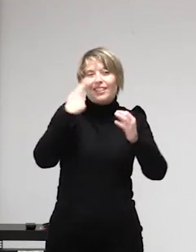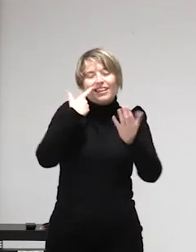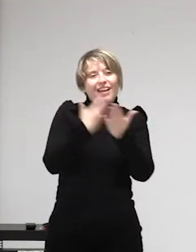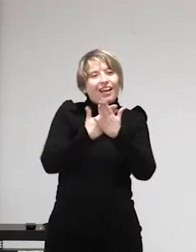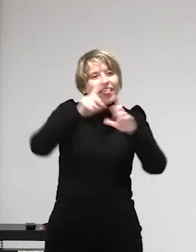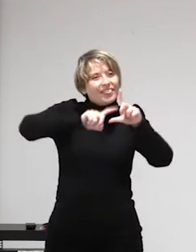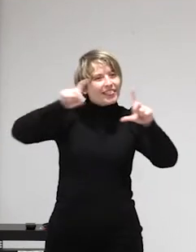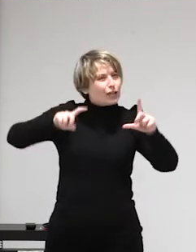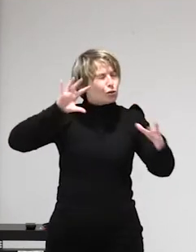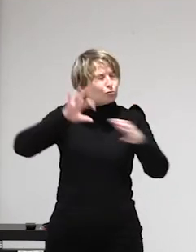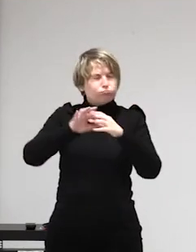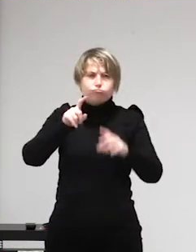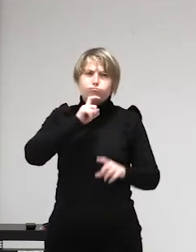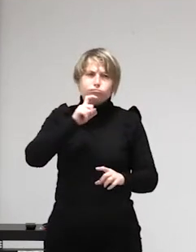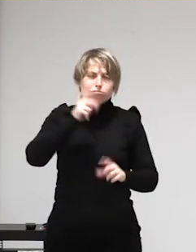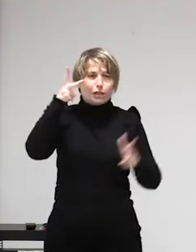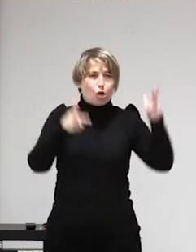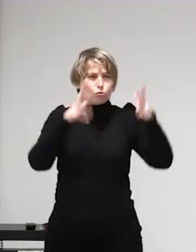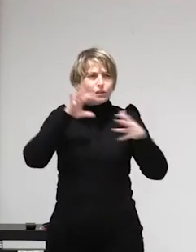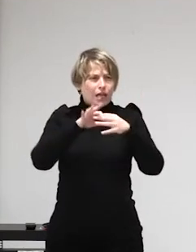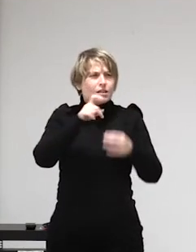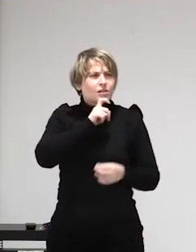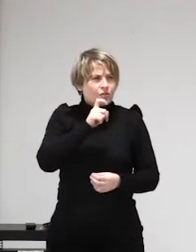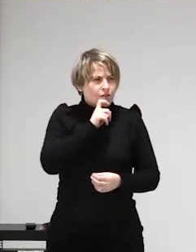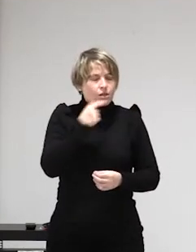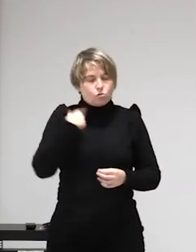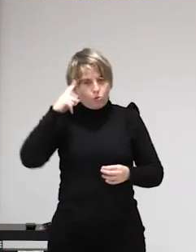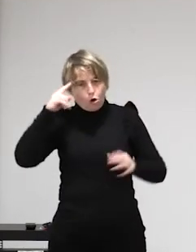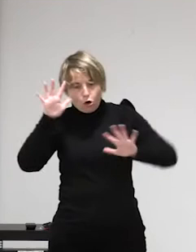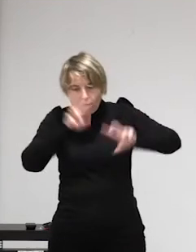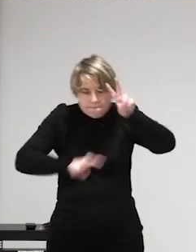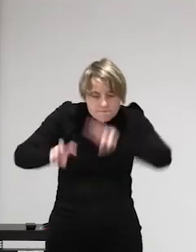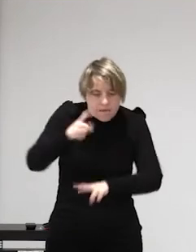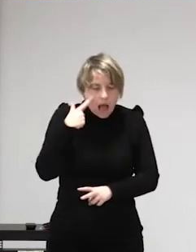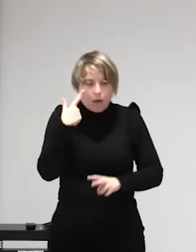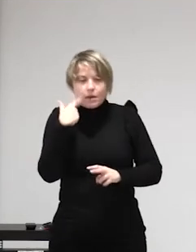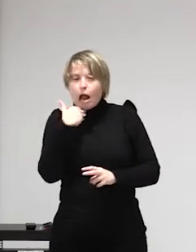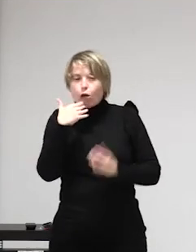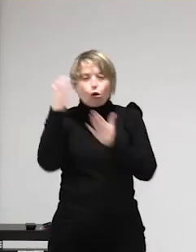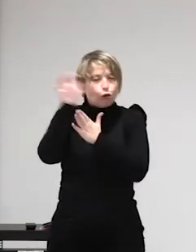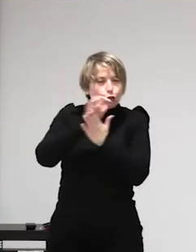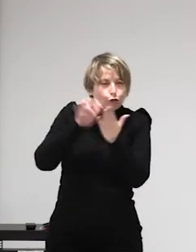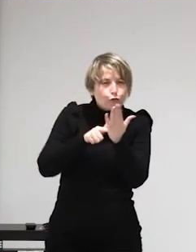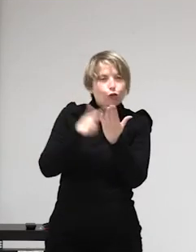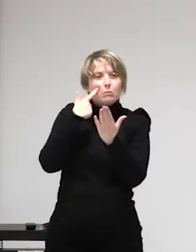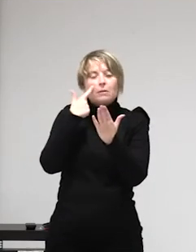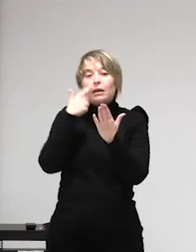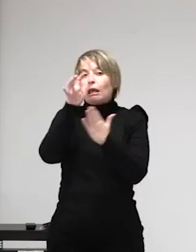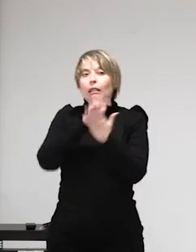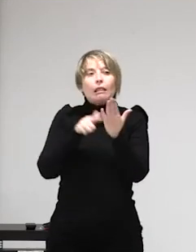decir la ONU cogió la cifra total de víctimas de trata la multiplicó por veinte porque